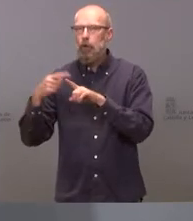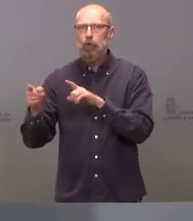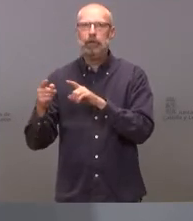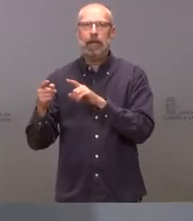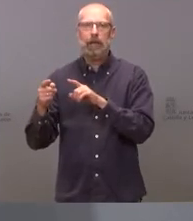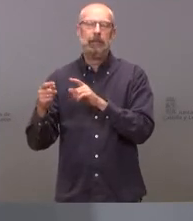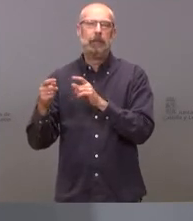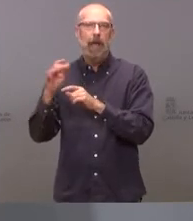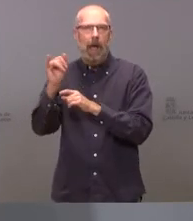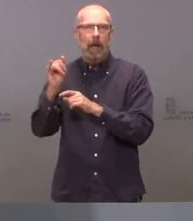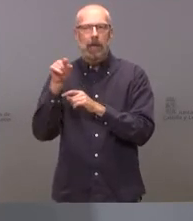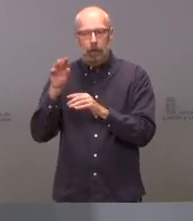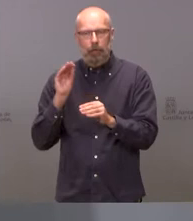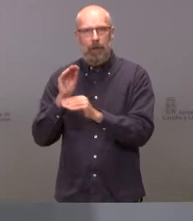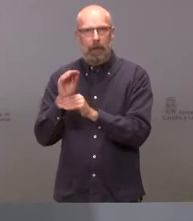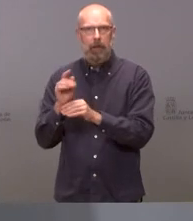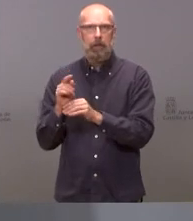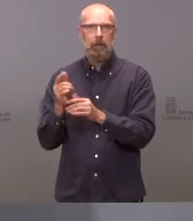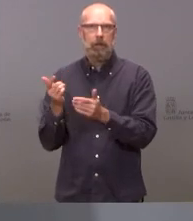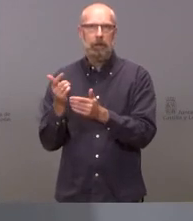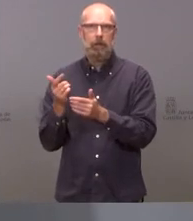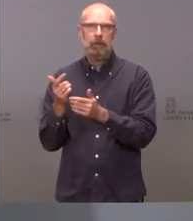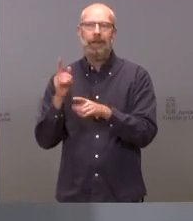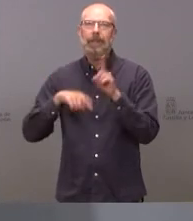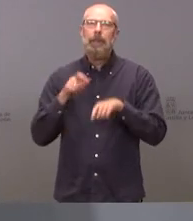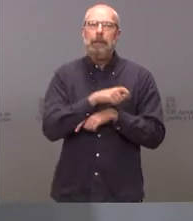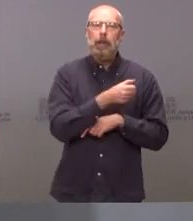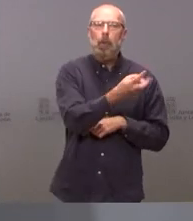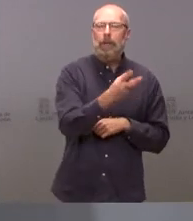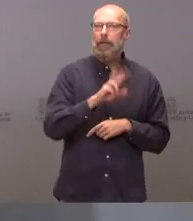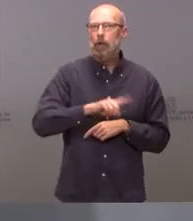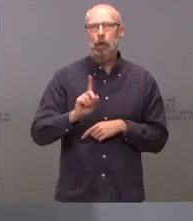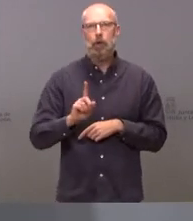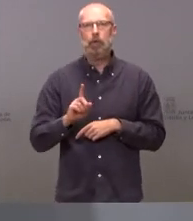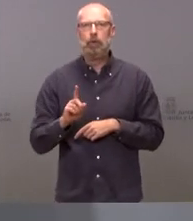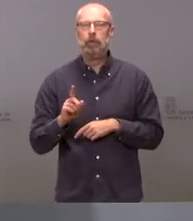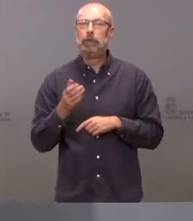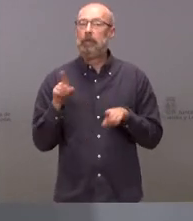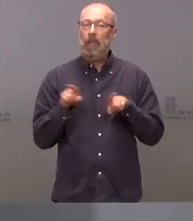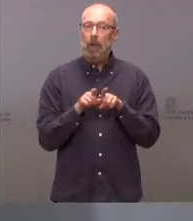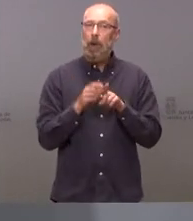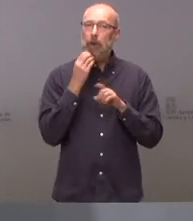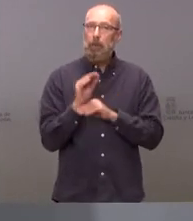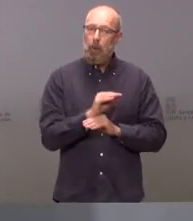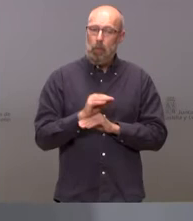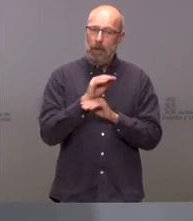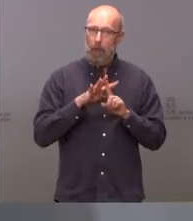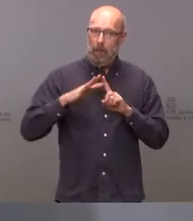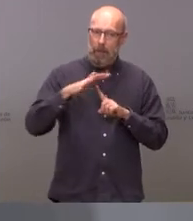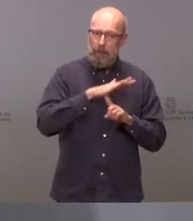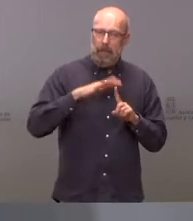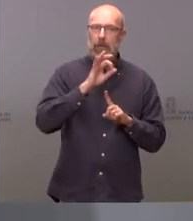eso hay que financiarlo no se financia por personas se financia por territorio ocurre lo mismo con la protección del medio ambiente con la depuración de las aguas